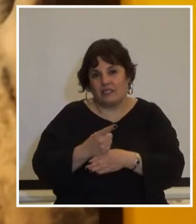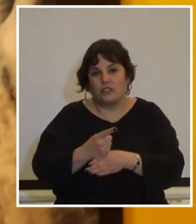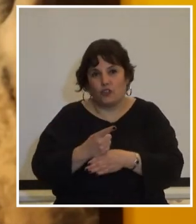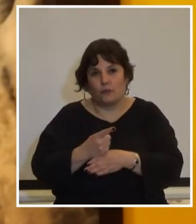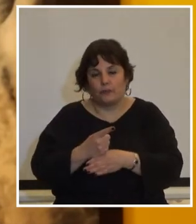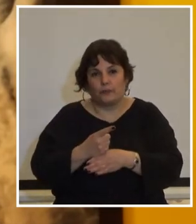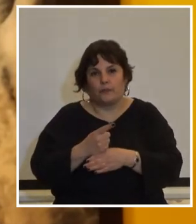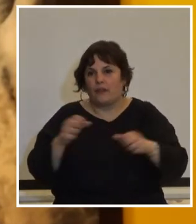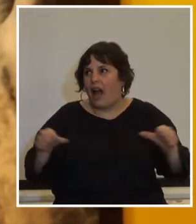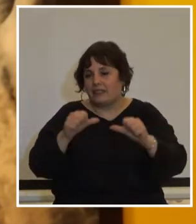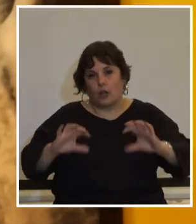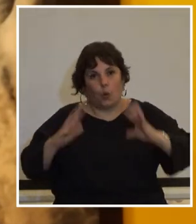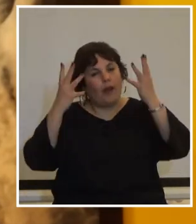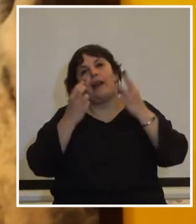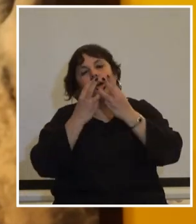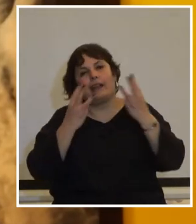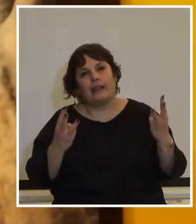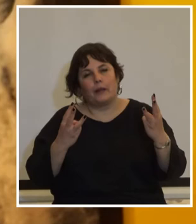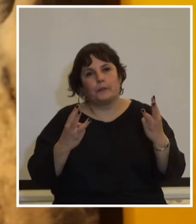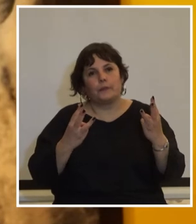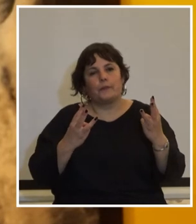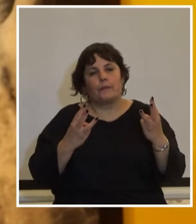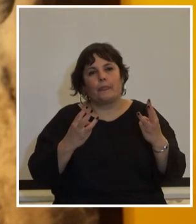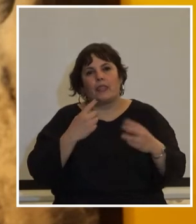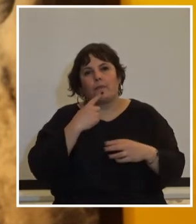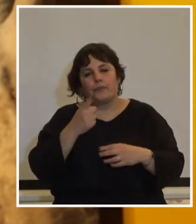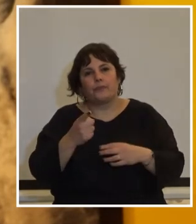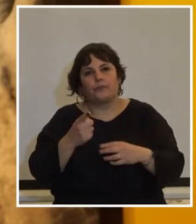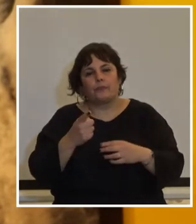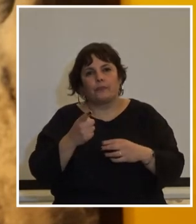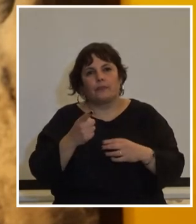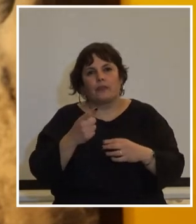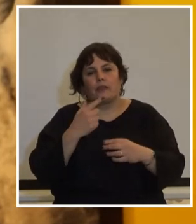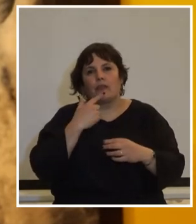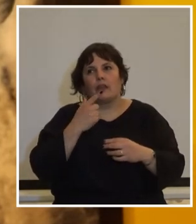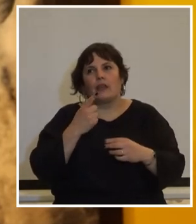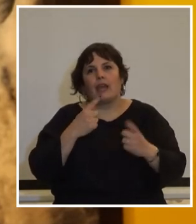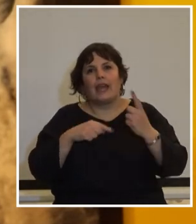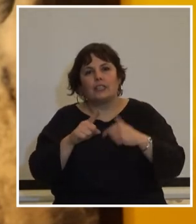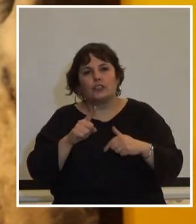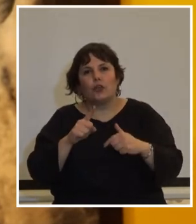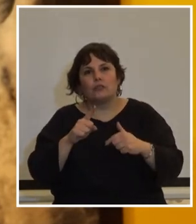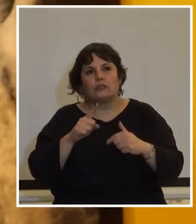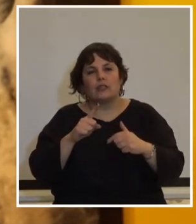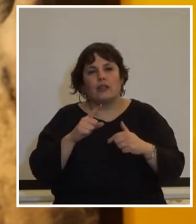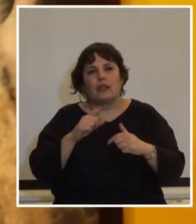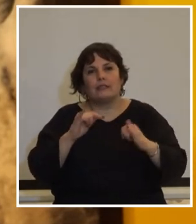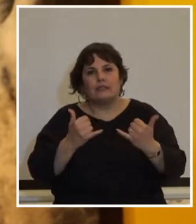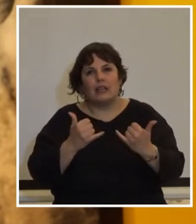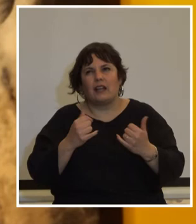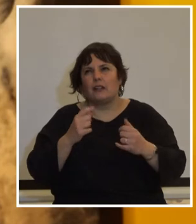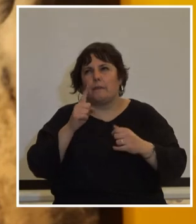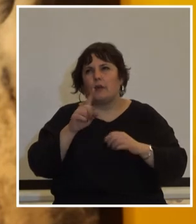realizar la huelga general si había un golpe de estado es de los años 65 66